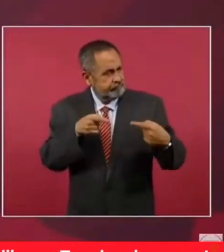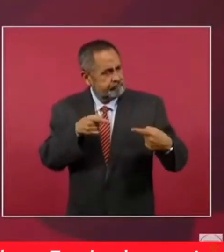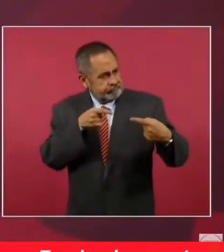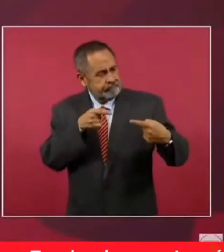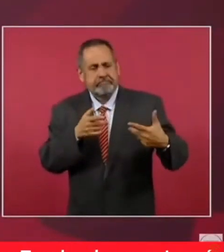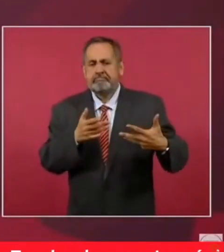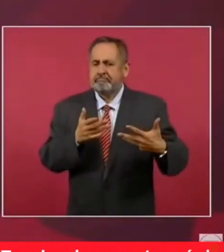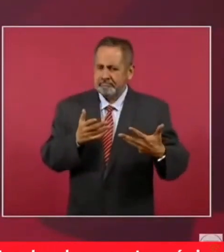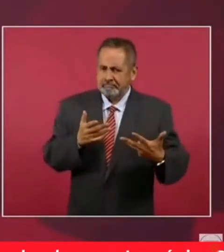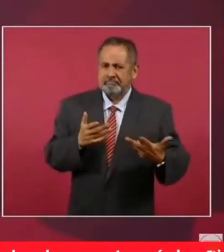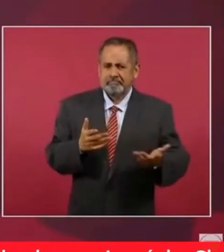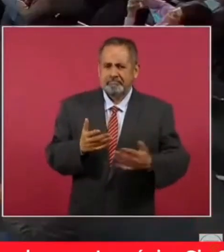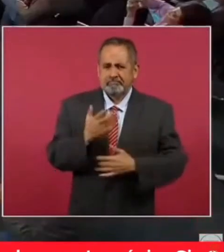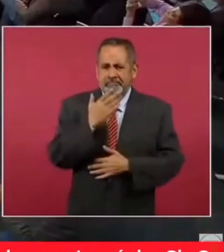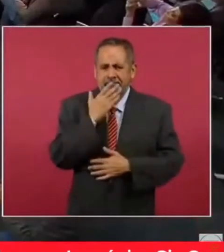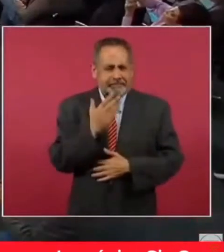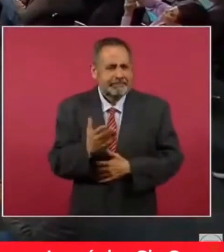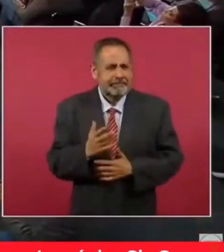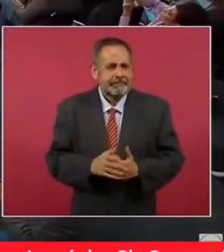más